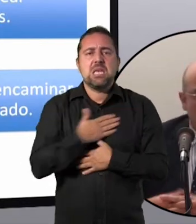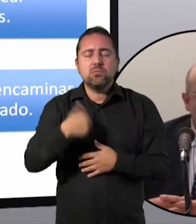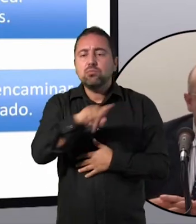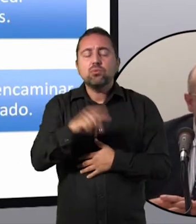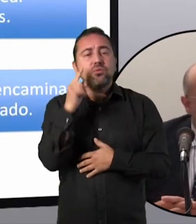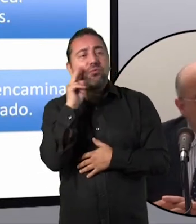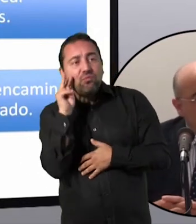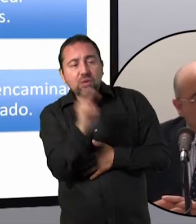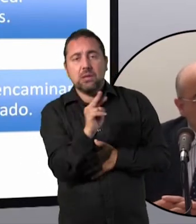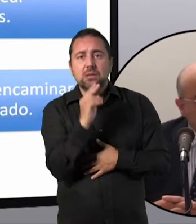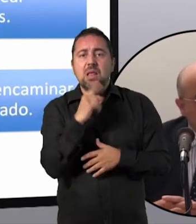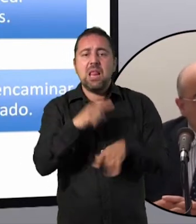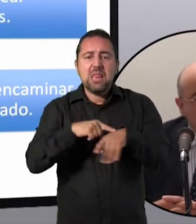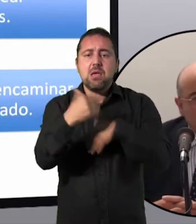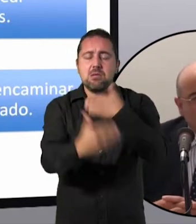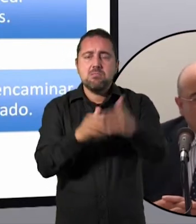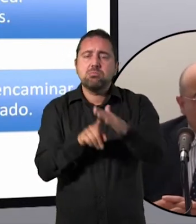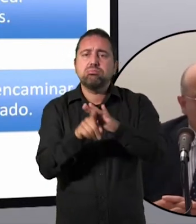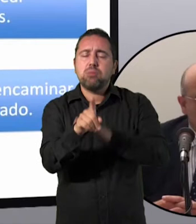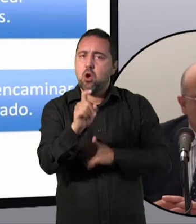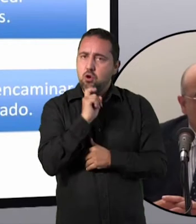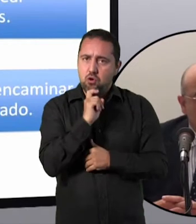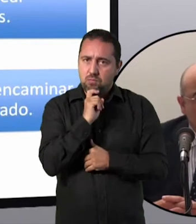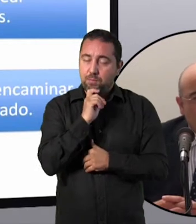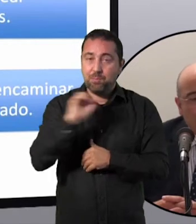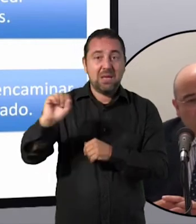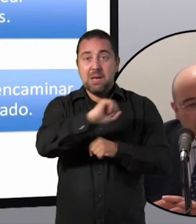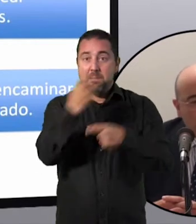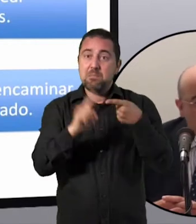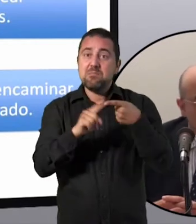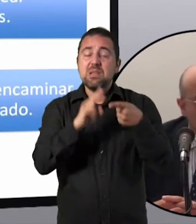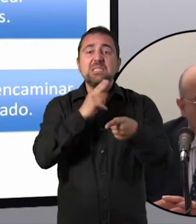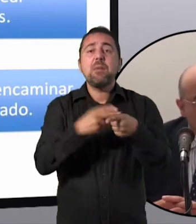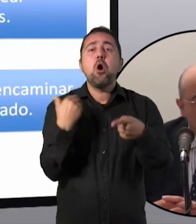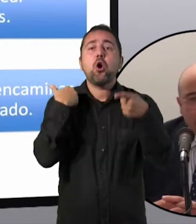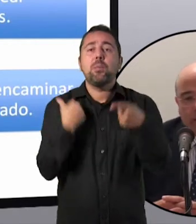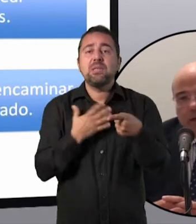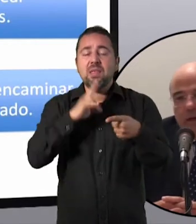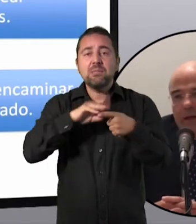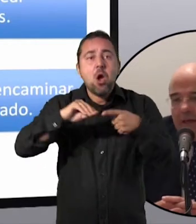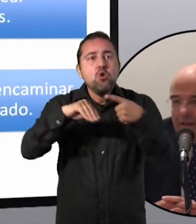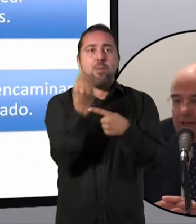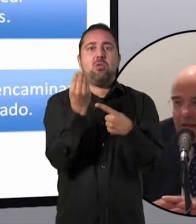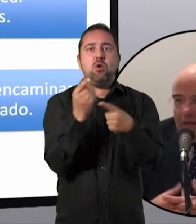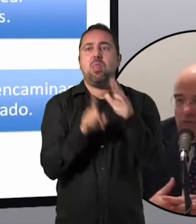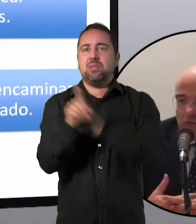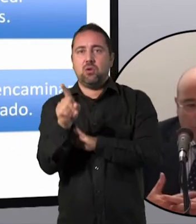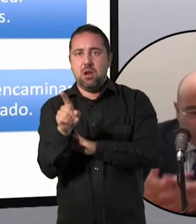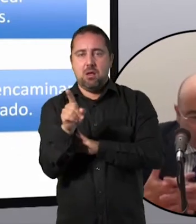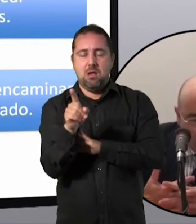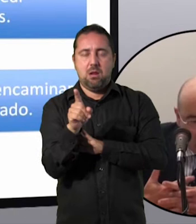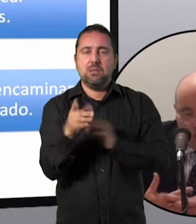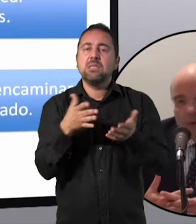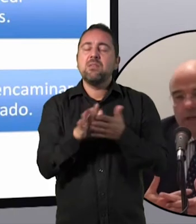largo del tiempo. La primera la llamamos la competencia de innovar y desarrollar. Es decir, idear